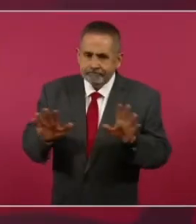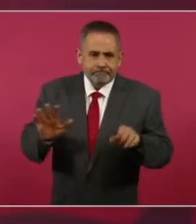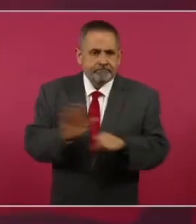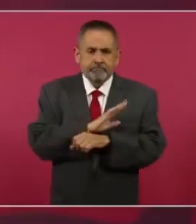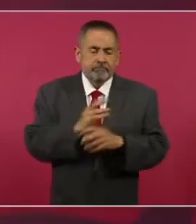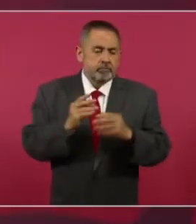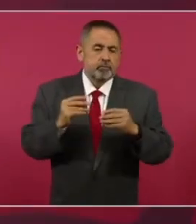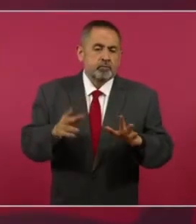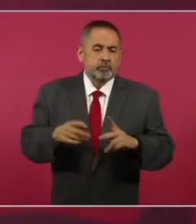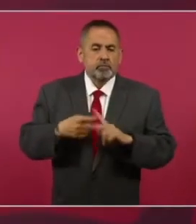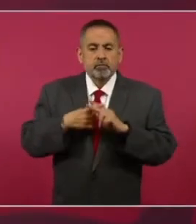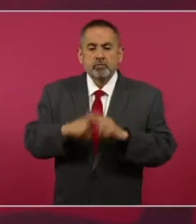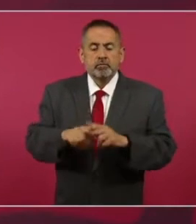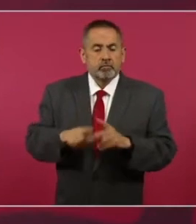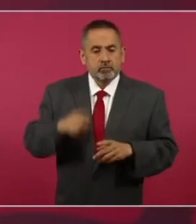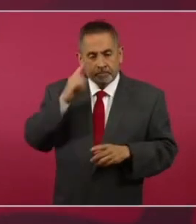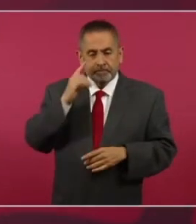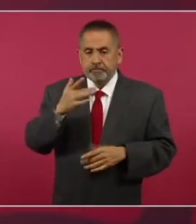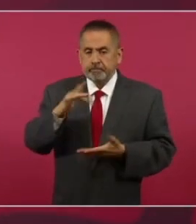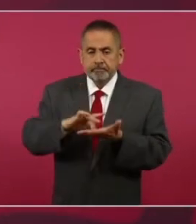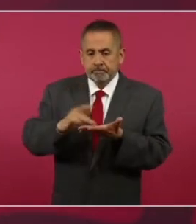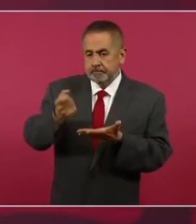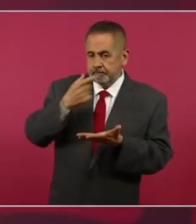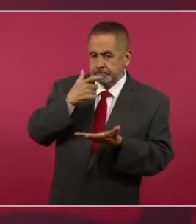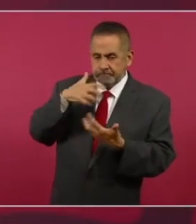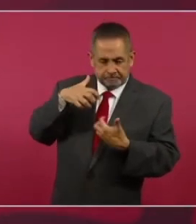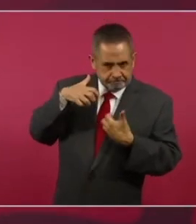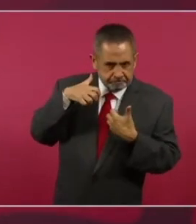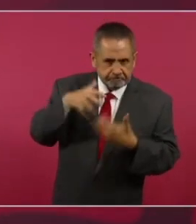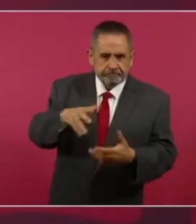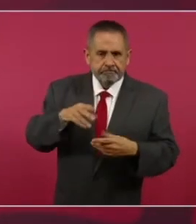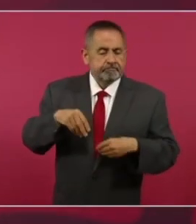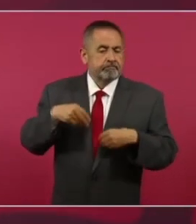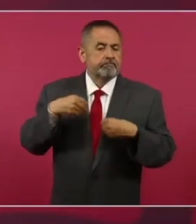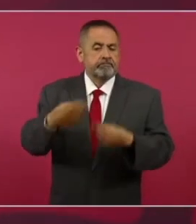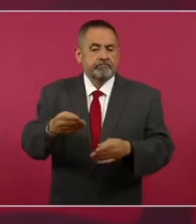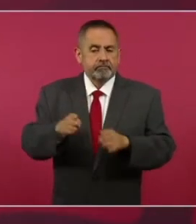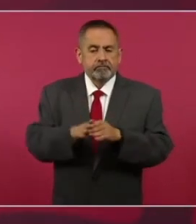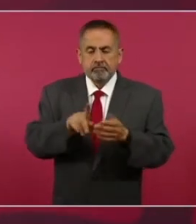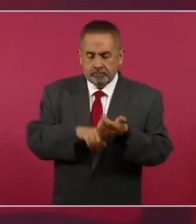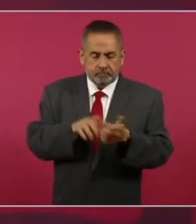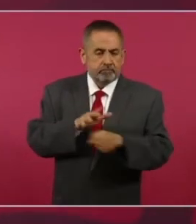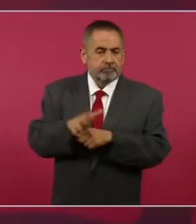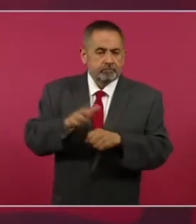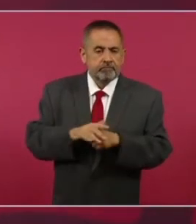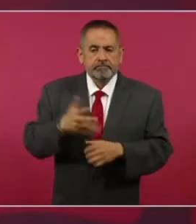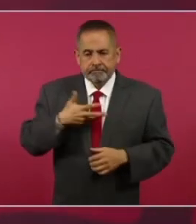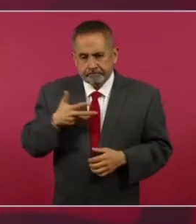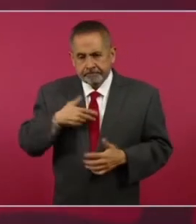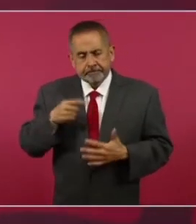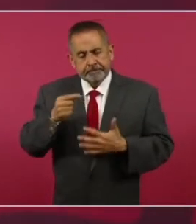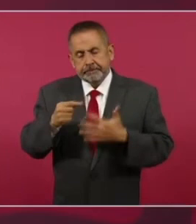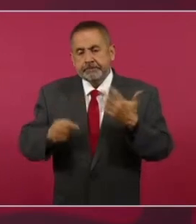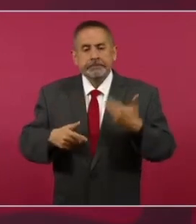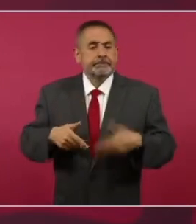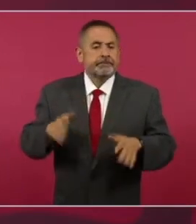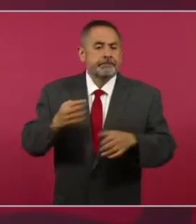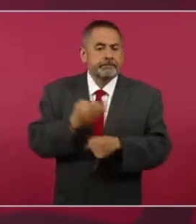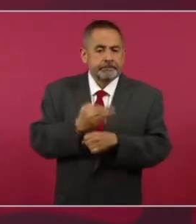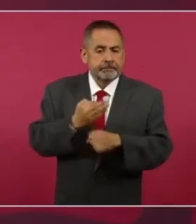empezando por el abasto de los medicamentos, que ya se tiene ahorita